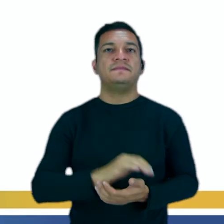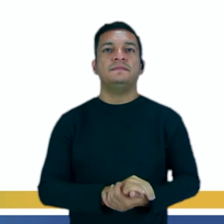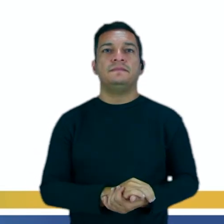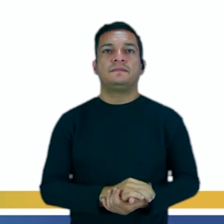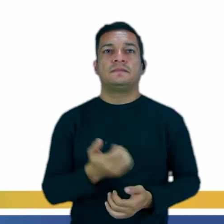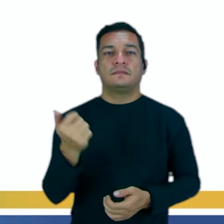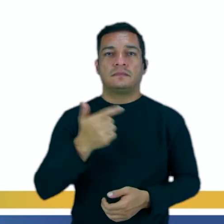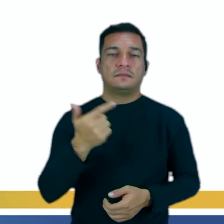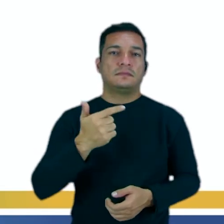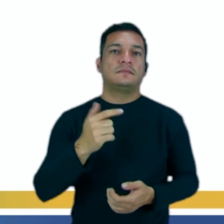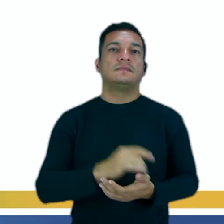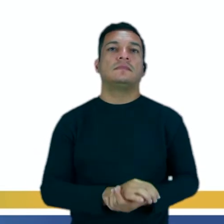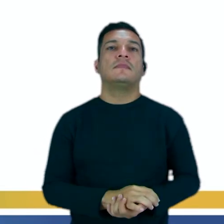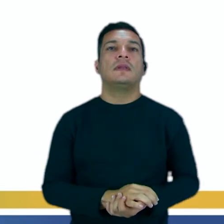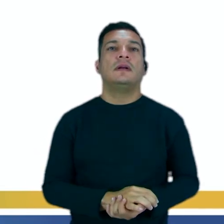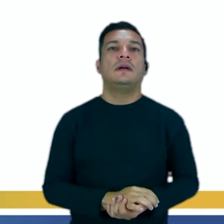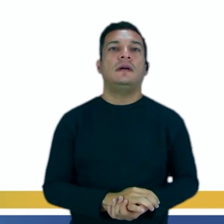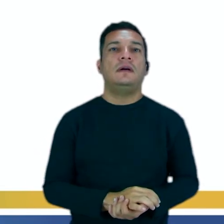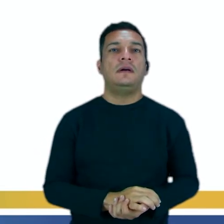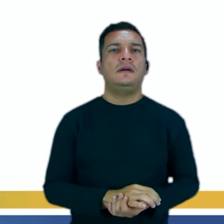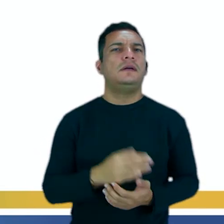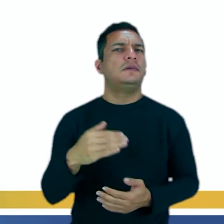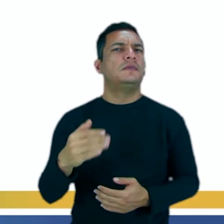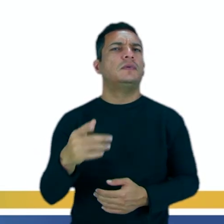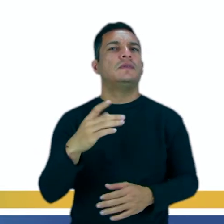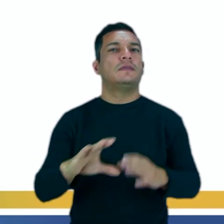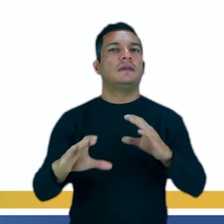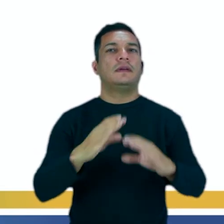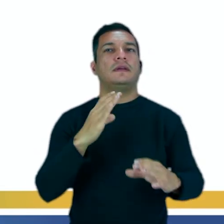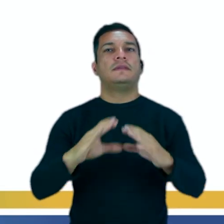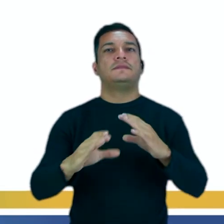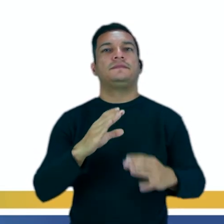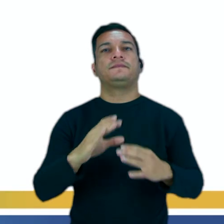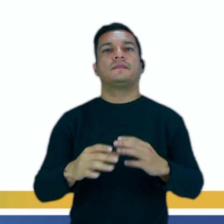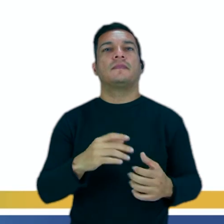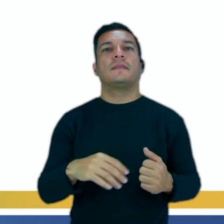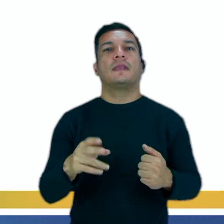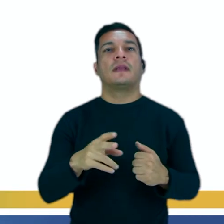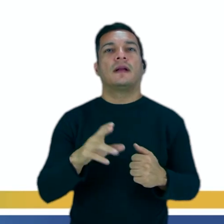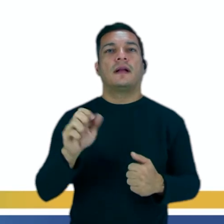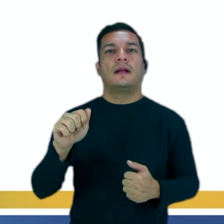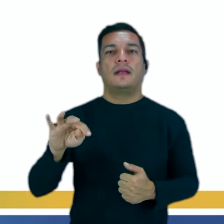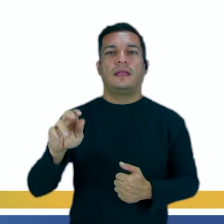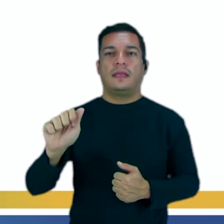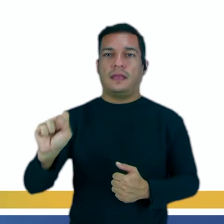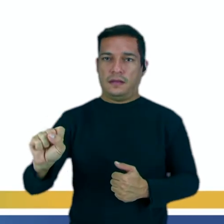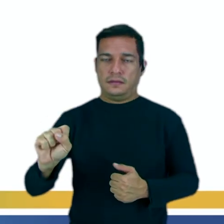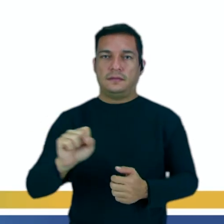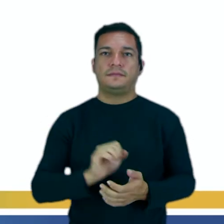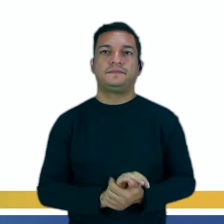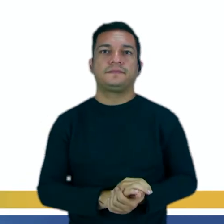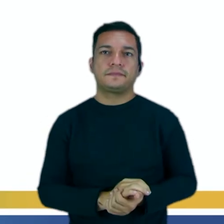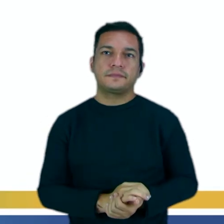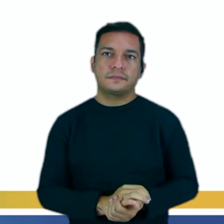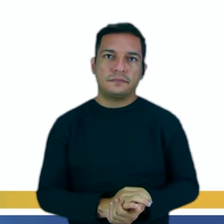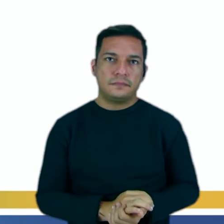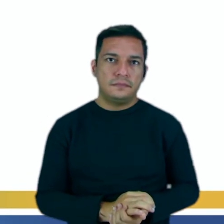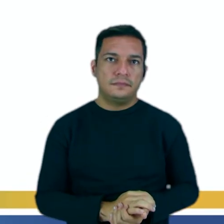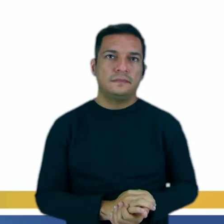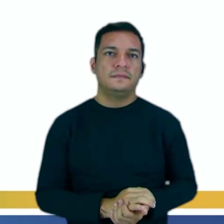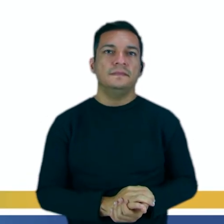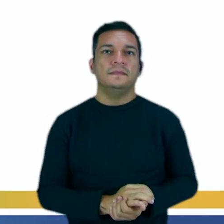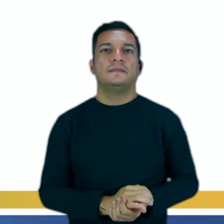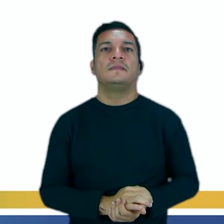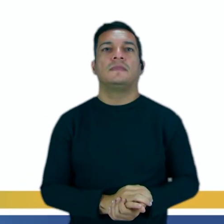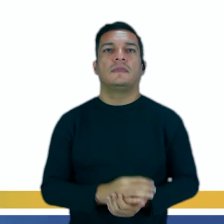Número dos, desde cuando verbo cantar en tú, sería como, ó, cantas en el coro, ¿sí?